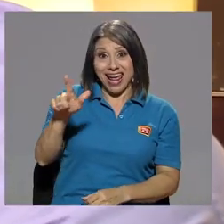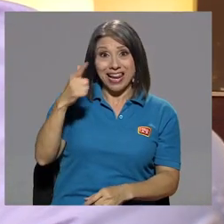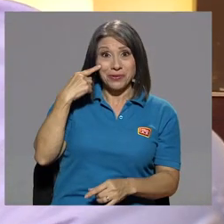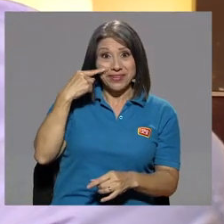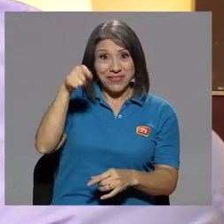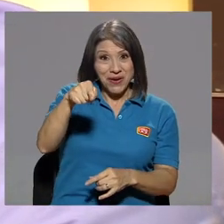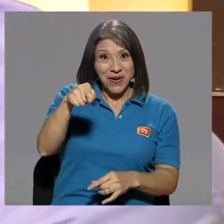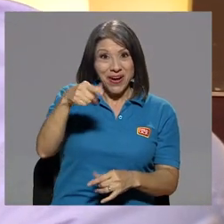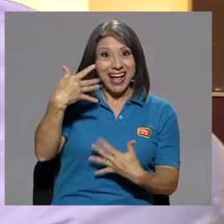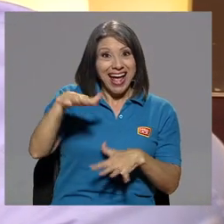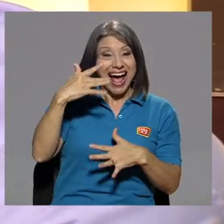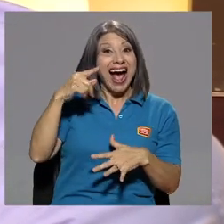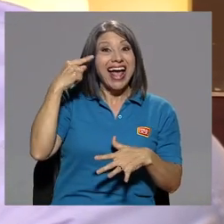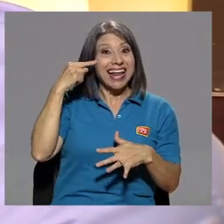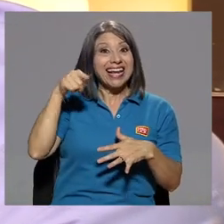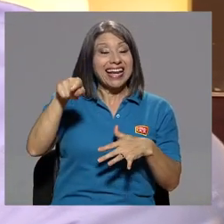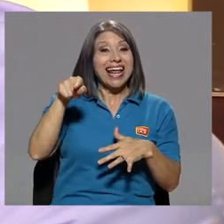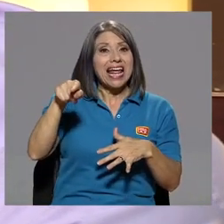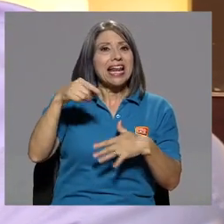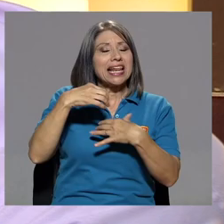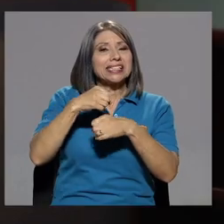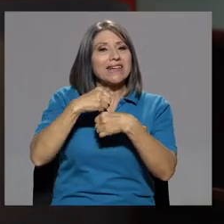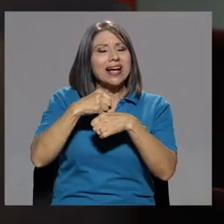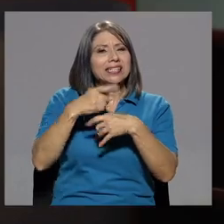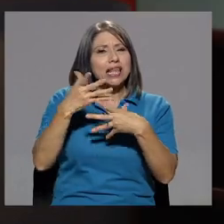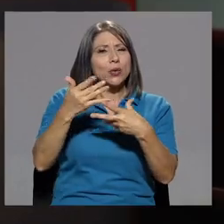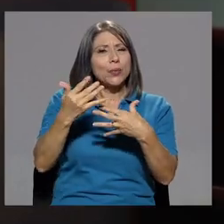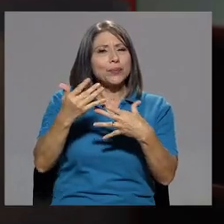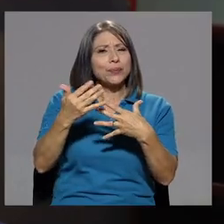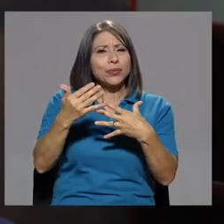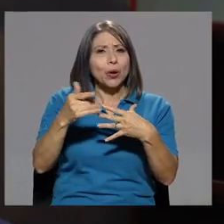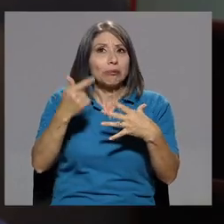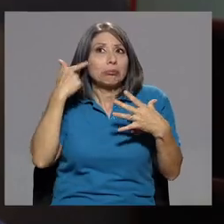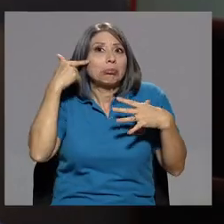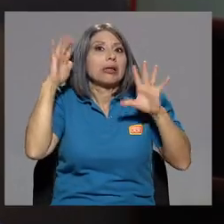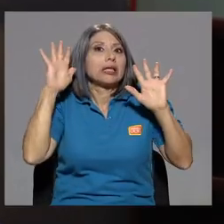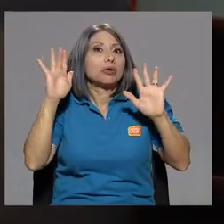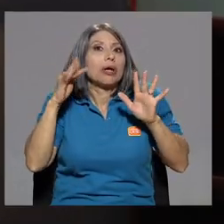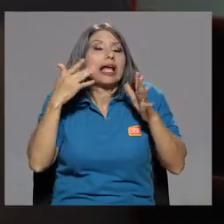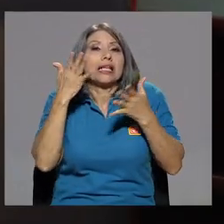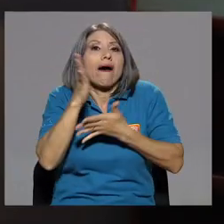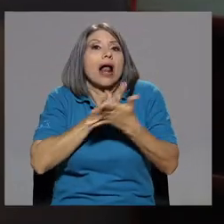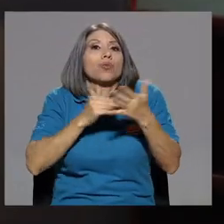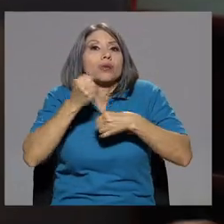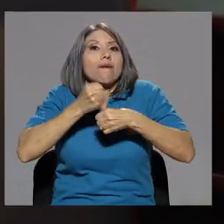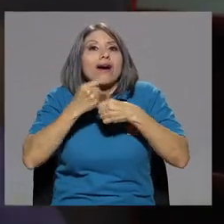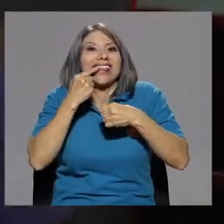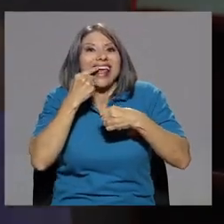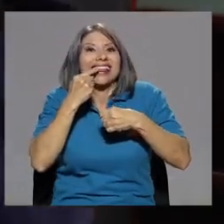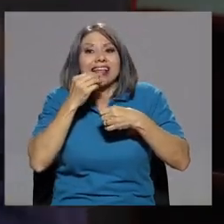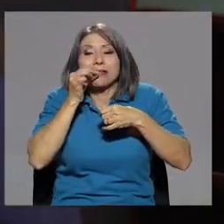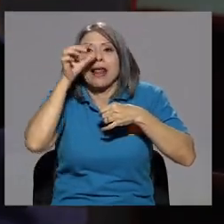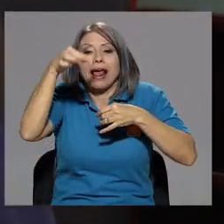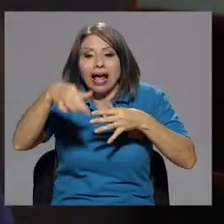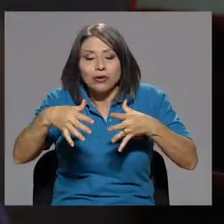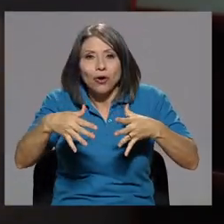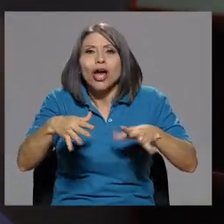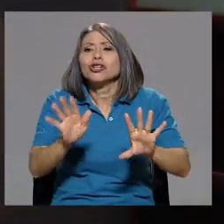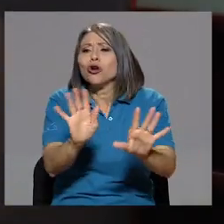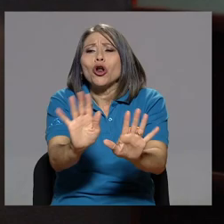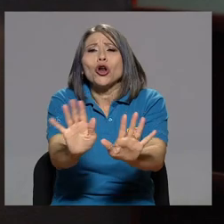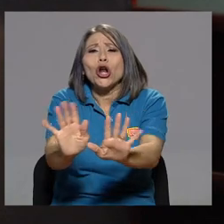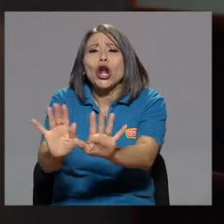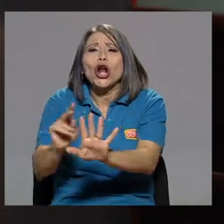escenario se le cayó. Y se le estaban haciendo un tratamiento y se le cayó. No, no, no, no,